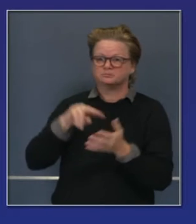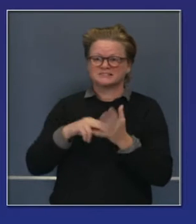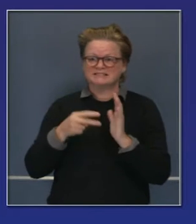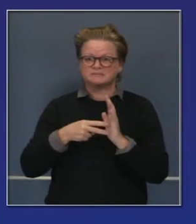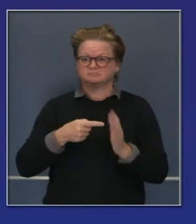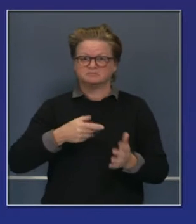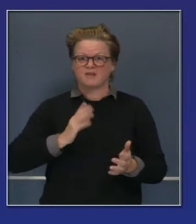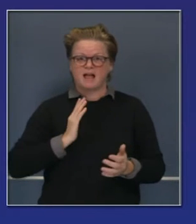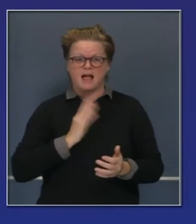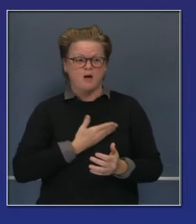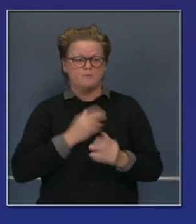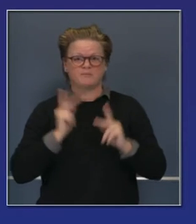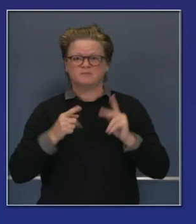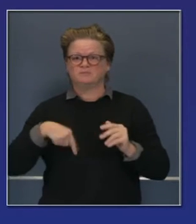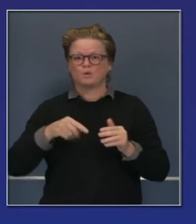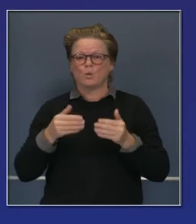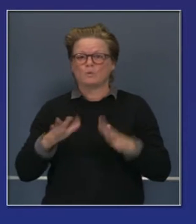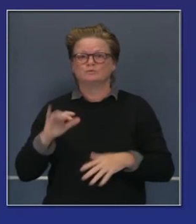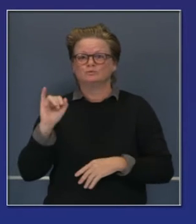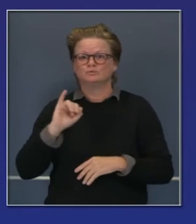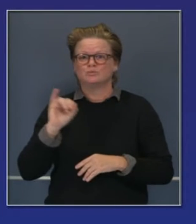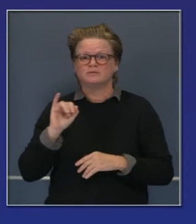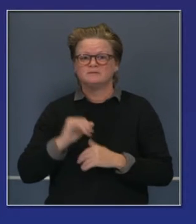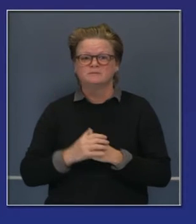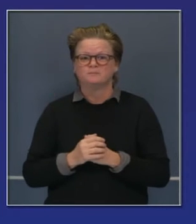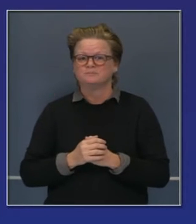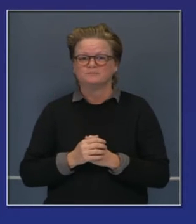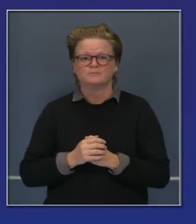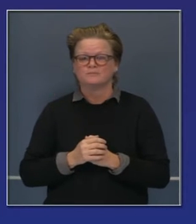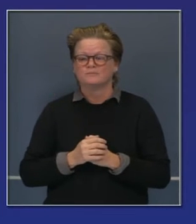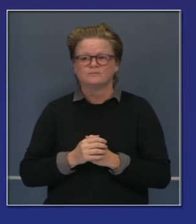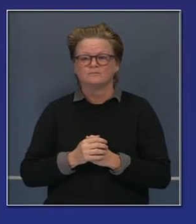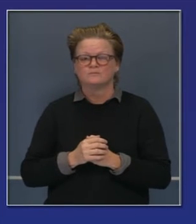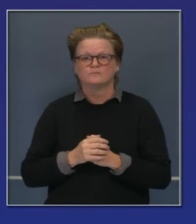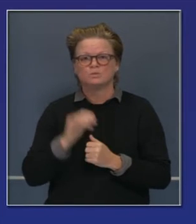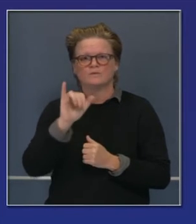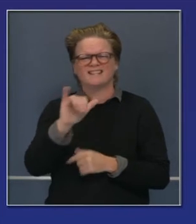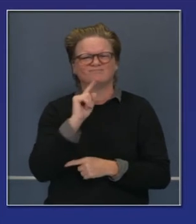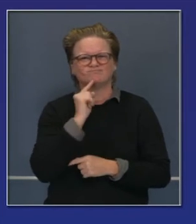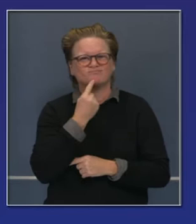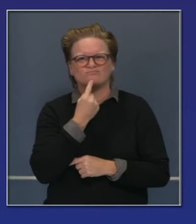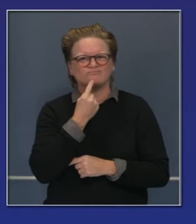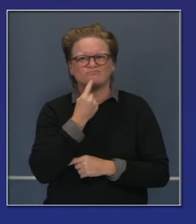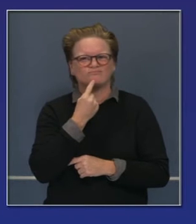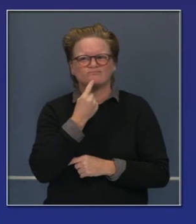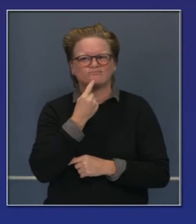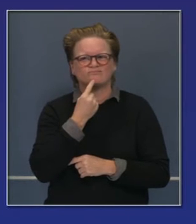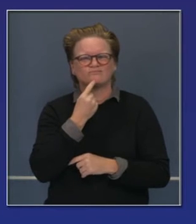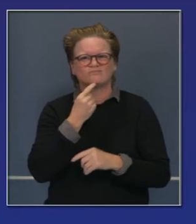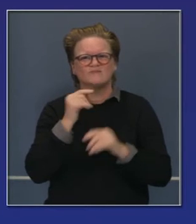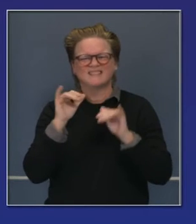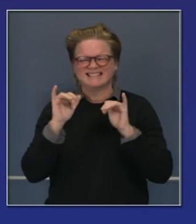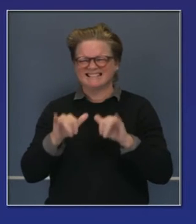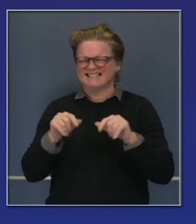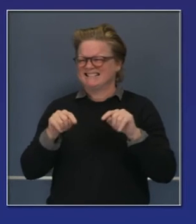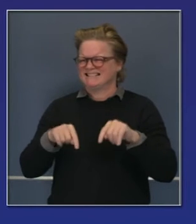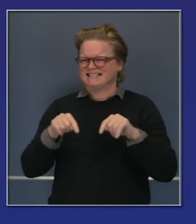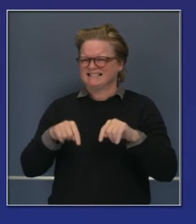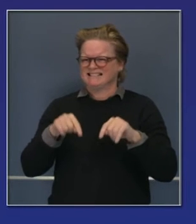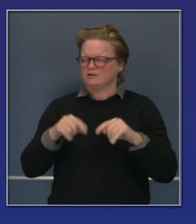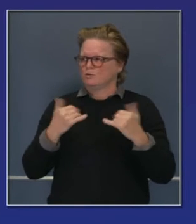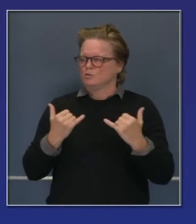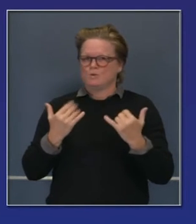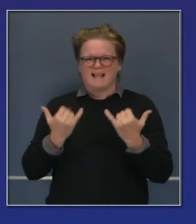decisión de la Corte Suprema. Son cifras que nos dejan pasmados.